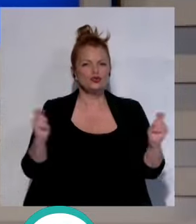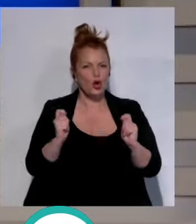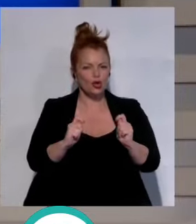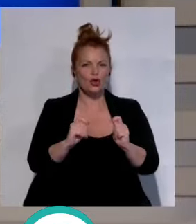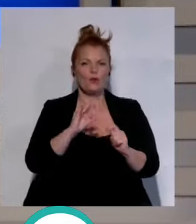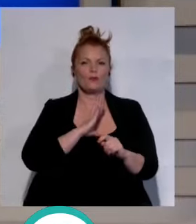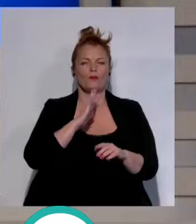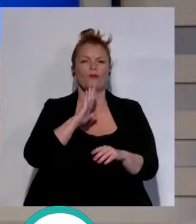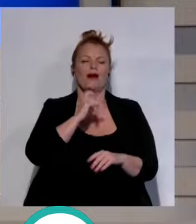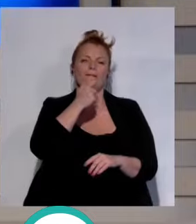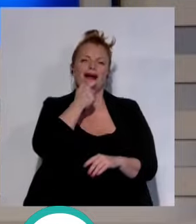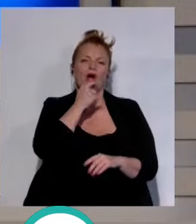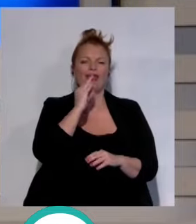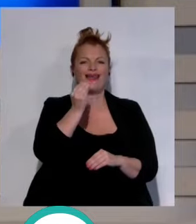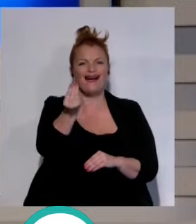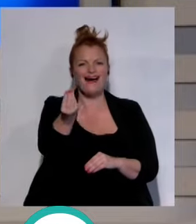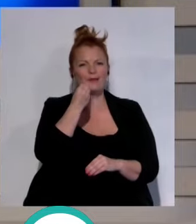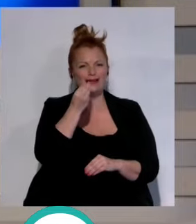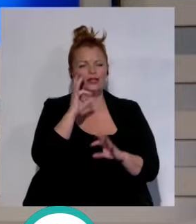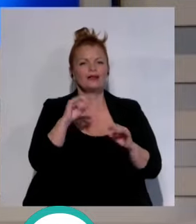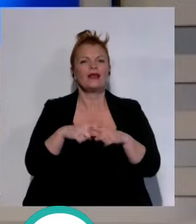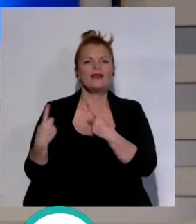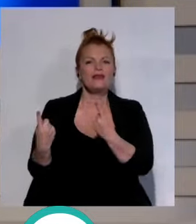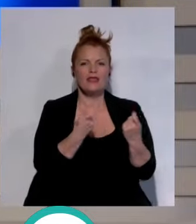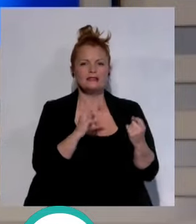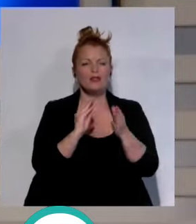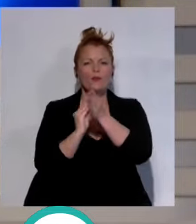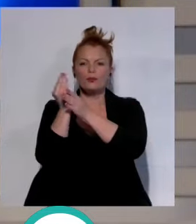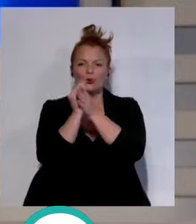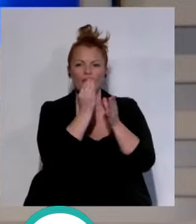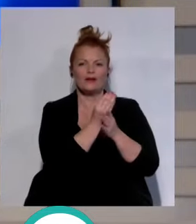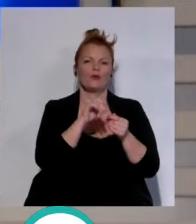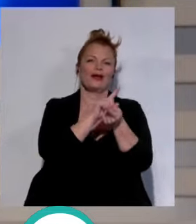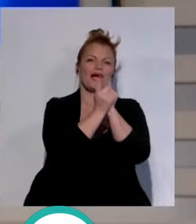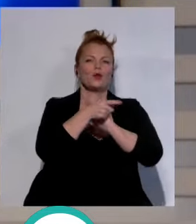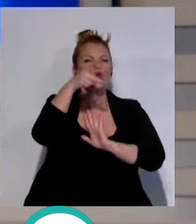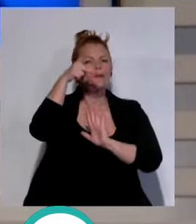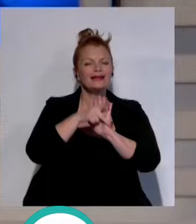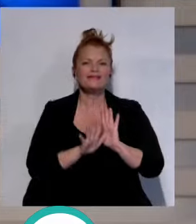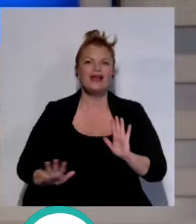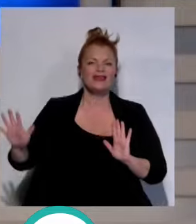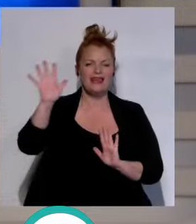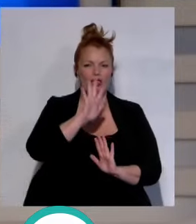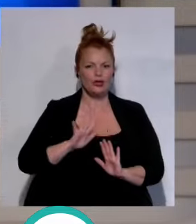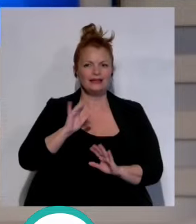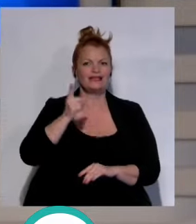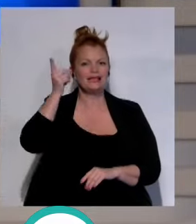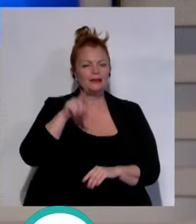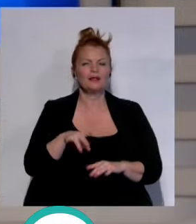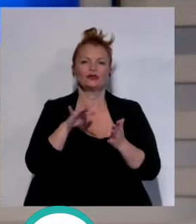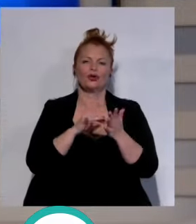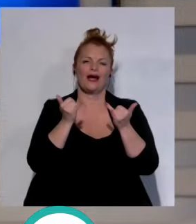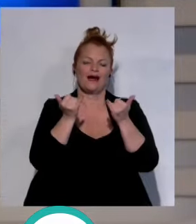del Banco de Alimentos ante la necesidad de productos por un cambio de normativa a nivel nacional, pero también la